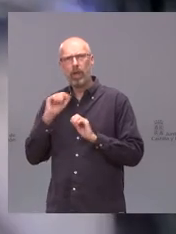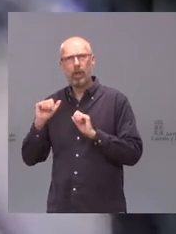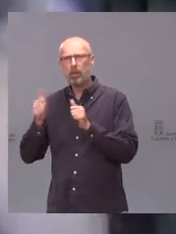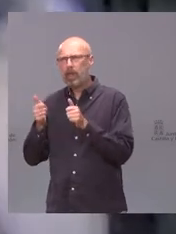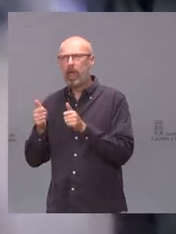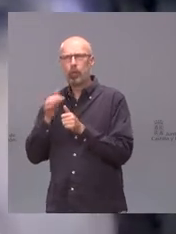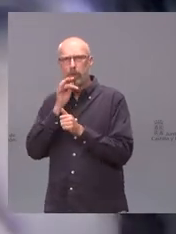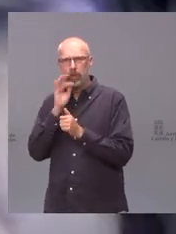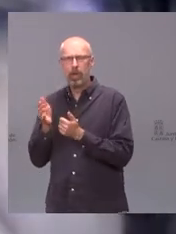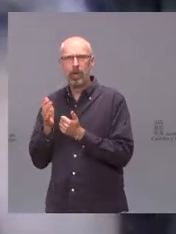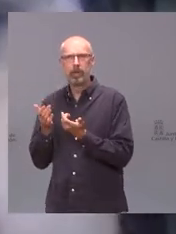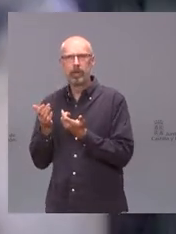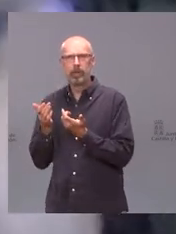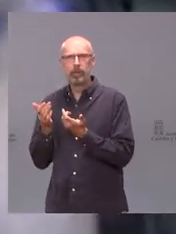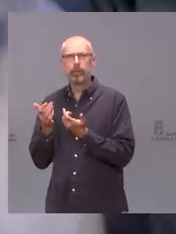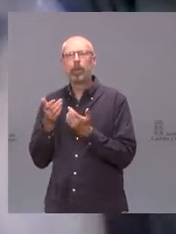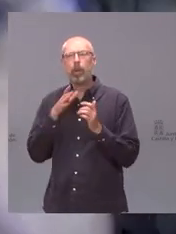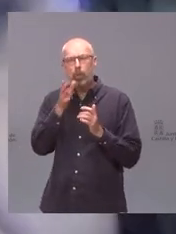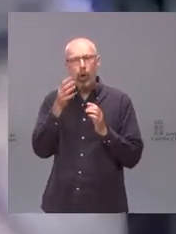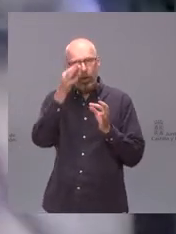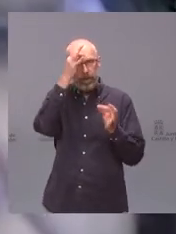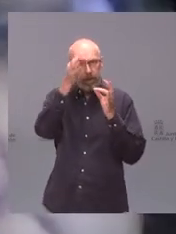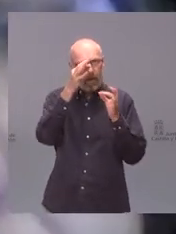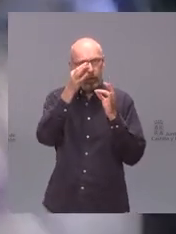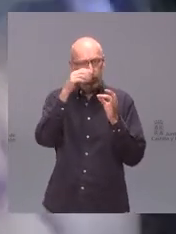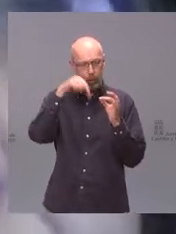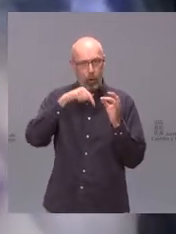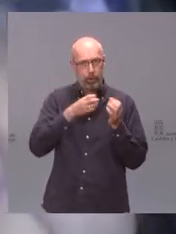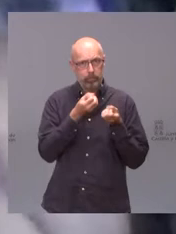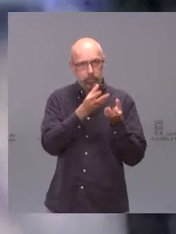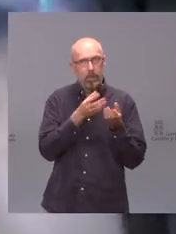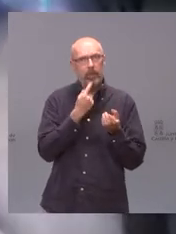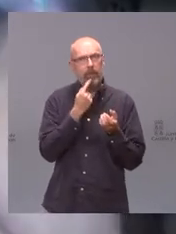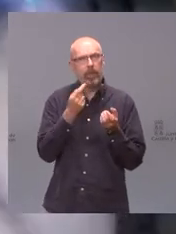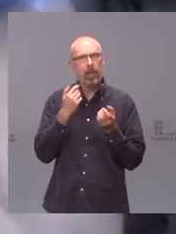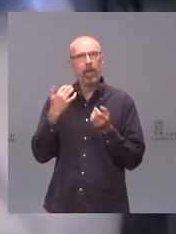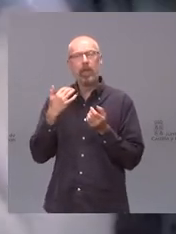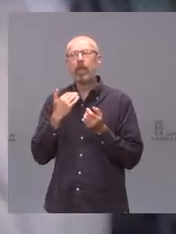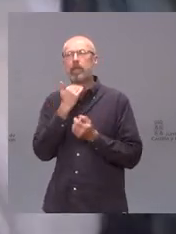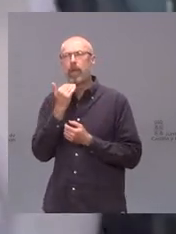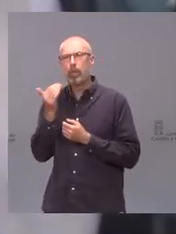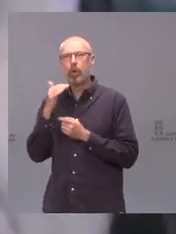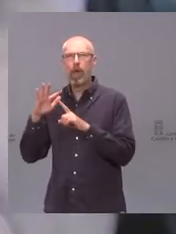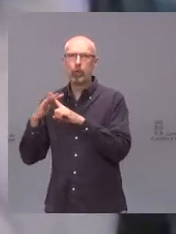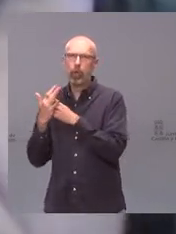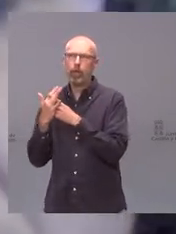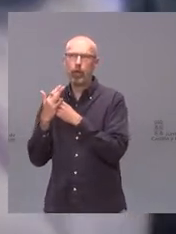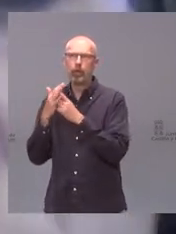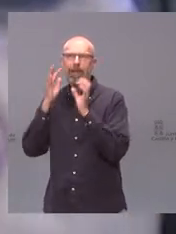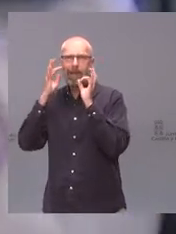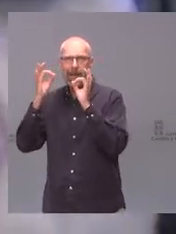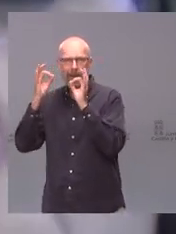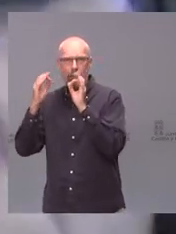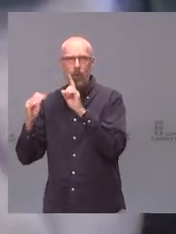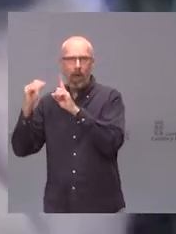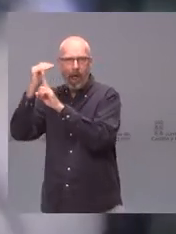masiva. Tiene que ver el hecho de que los datos que hoy acaba de aportar pongan a Zamora dentro de esa situación de alto riesgo que se está